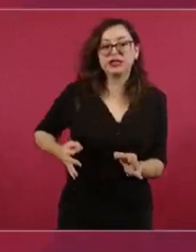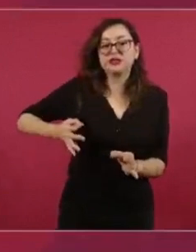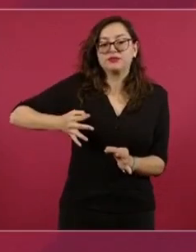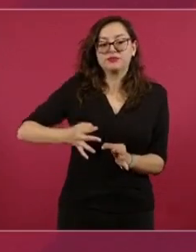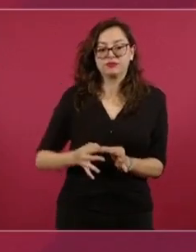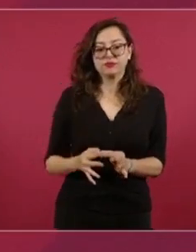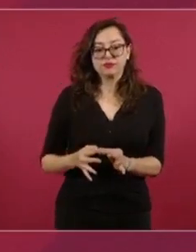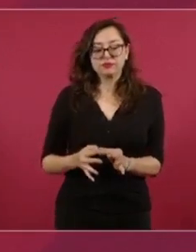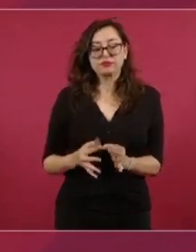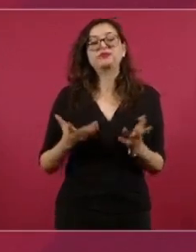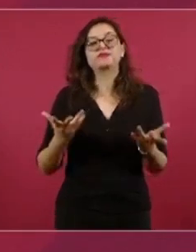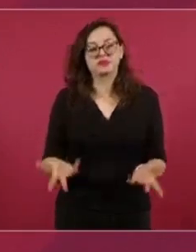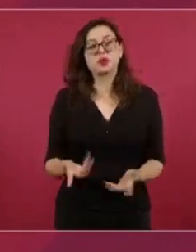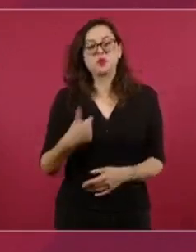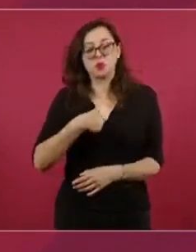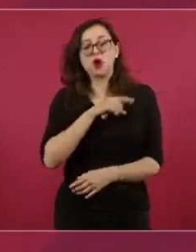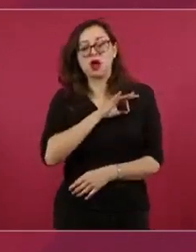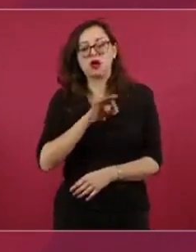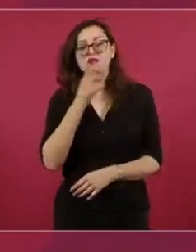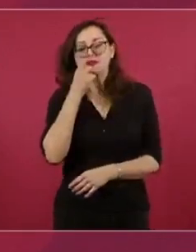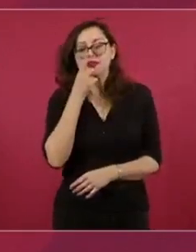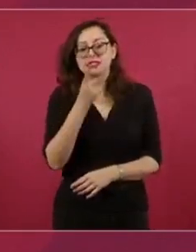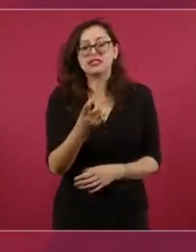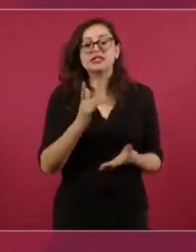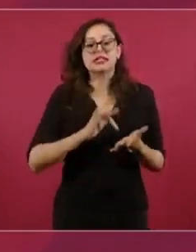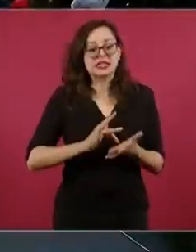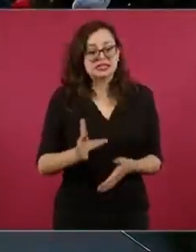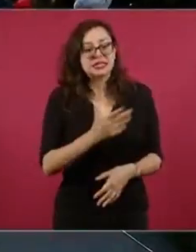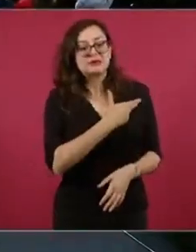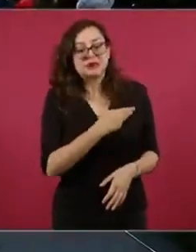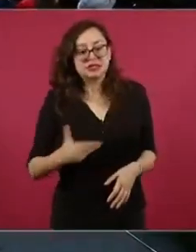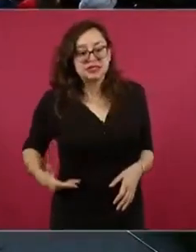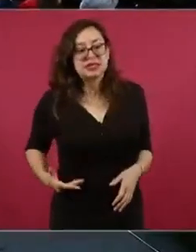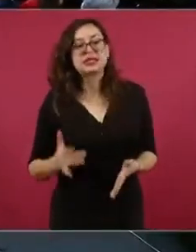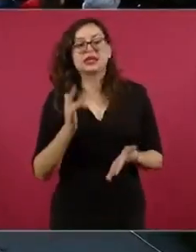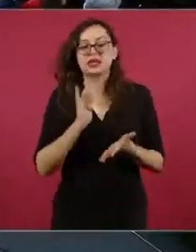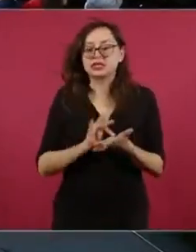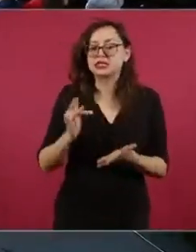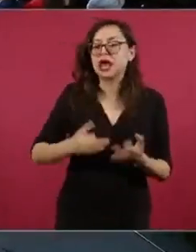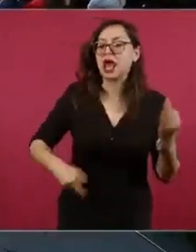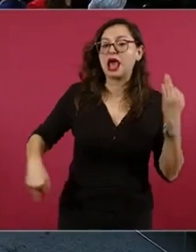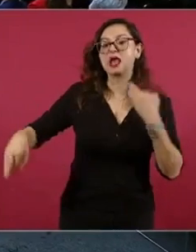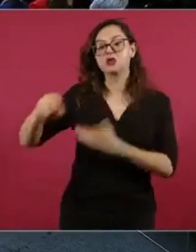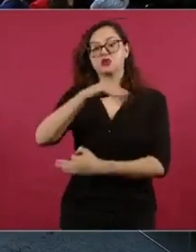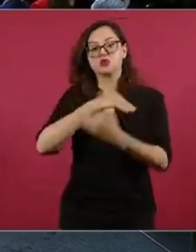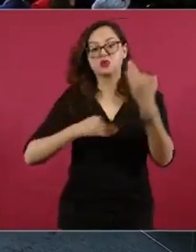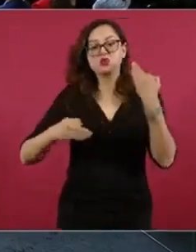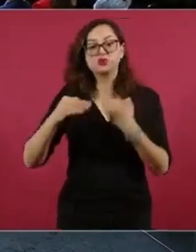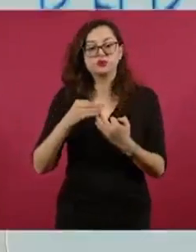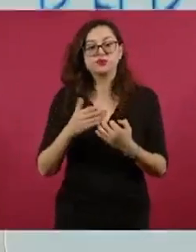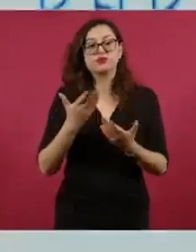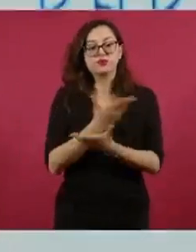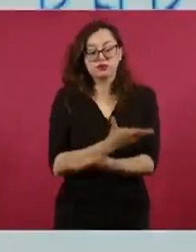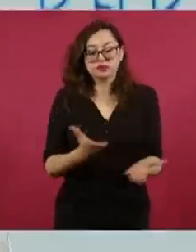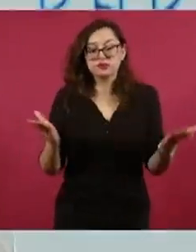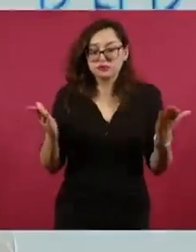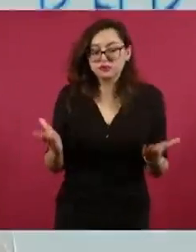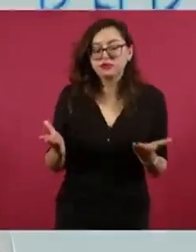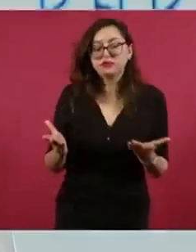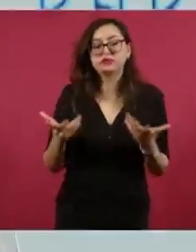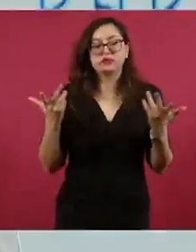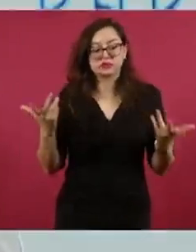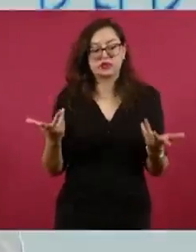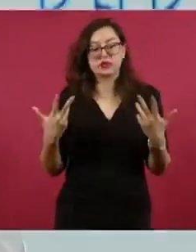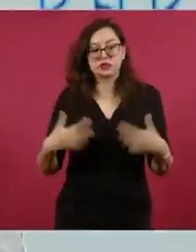con toda entereza les digo gracias, gracias, presidente, por este momento, gracias a todos por hacer que las